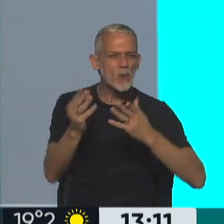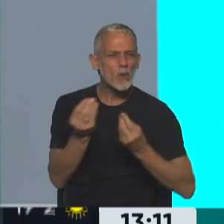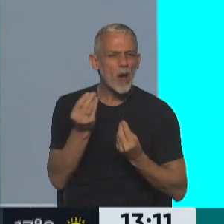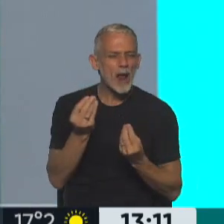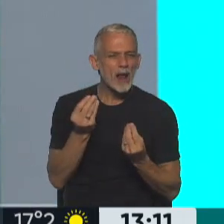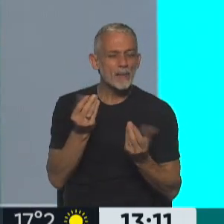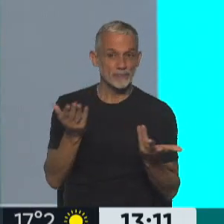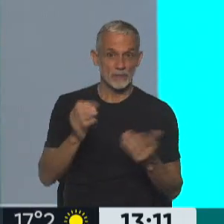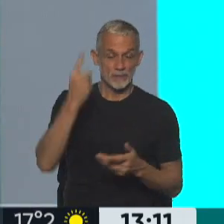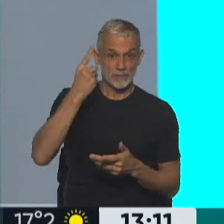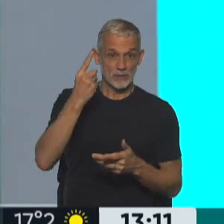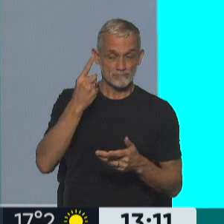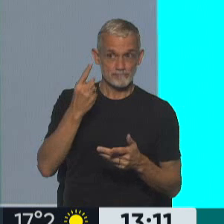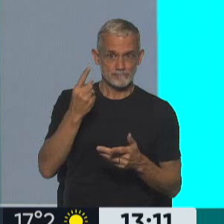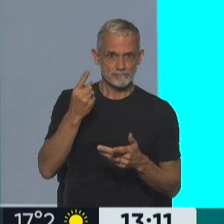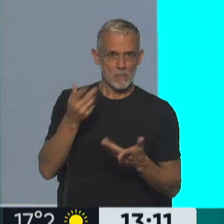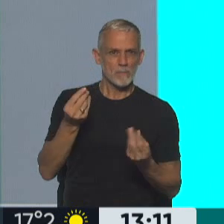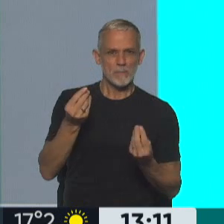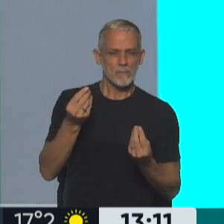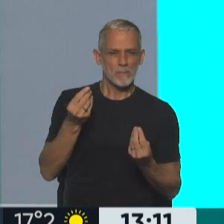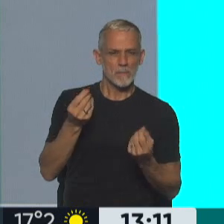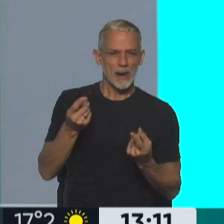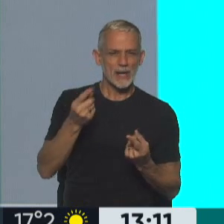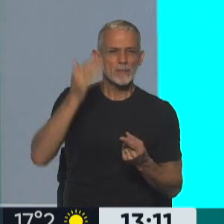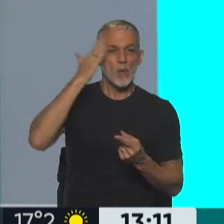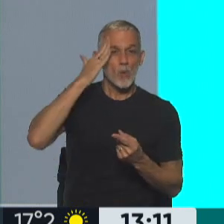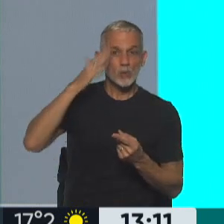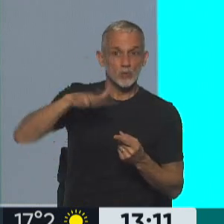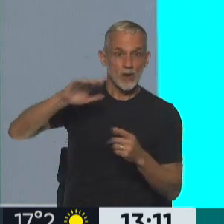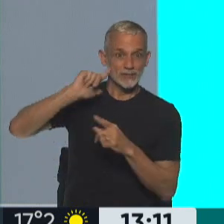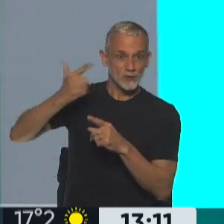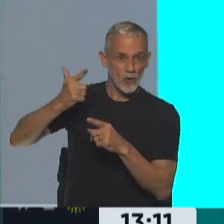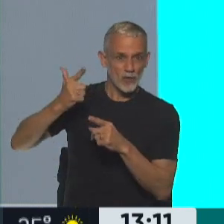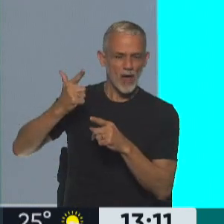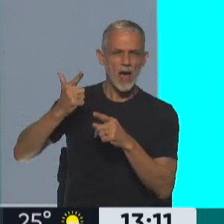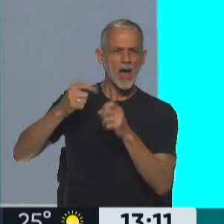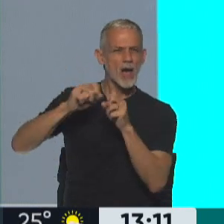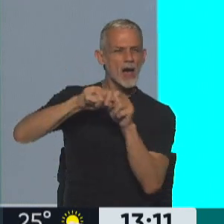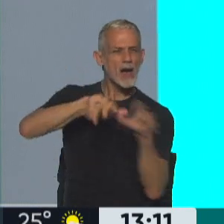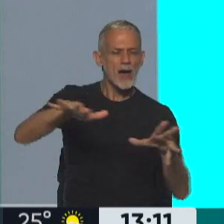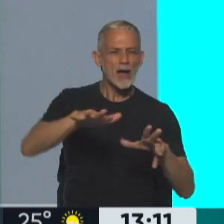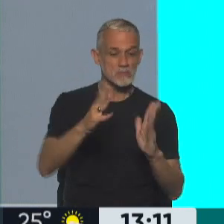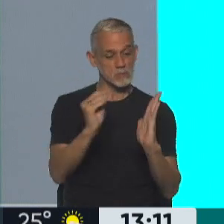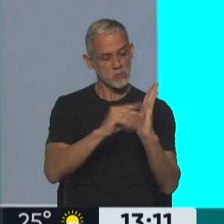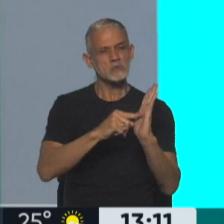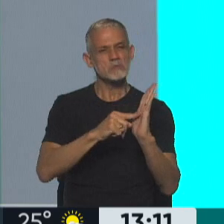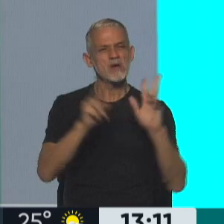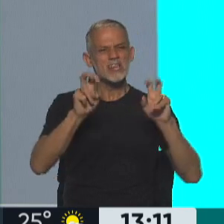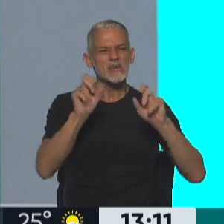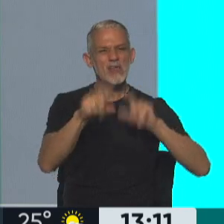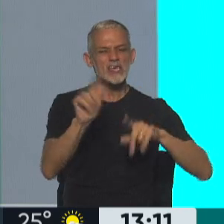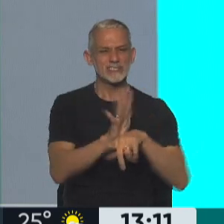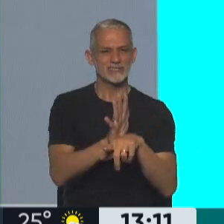primer lugar, a instalar a la cultura sorda en la agenda cinematográfica.